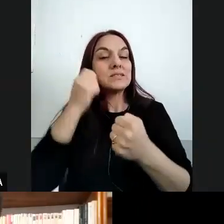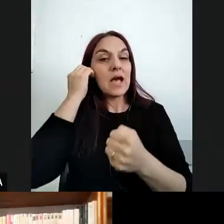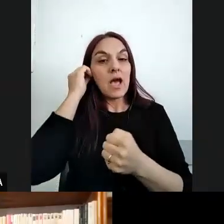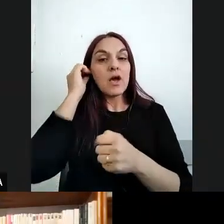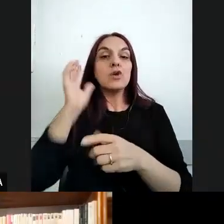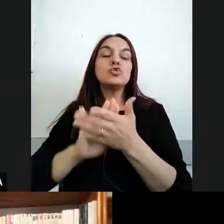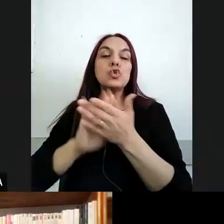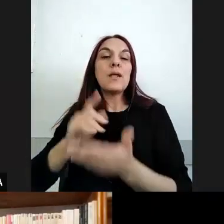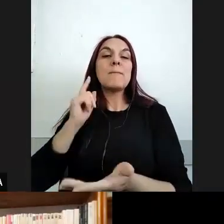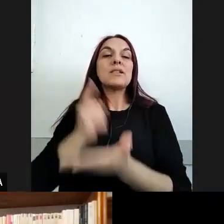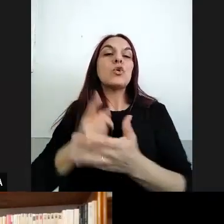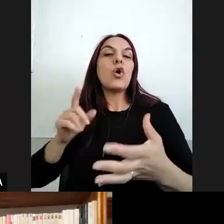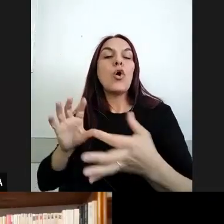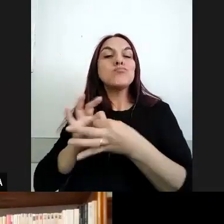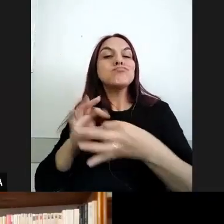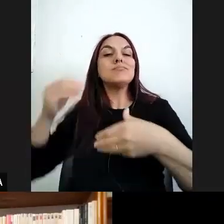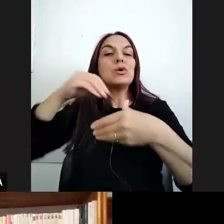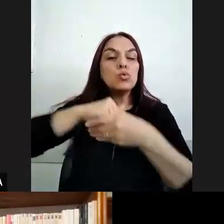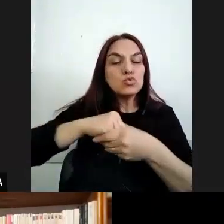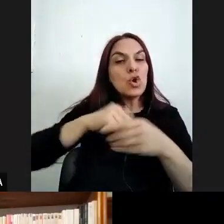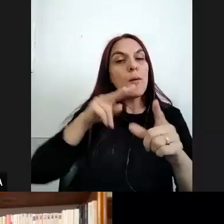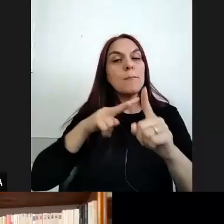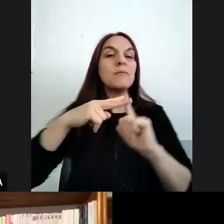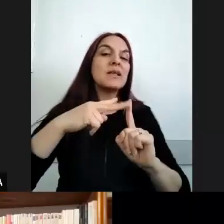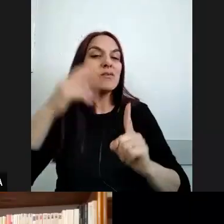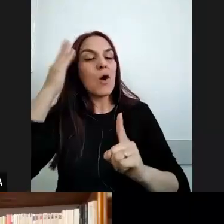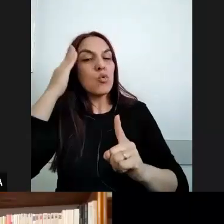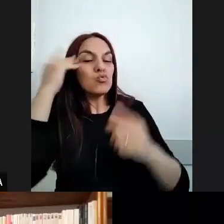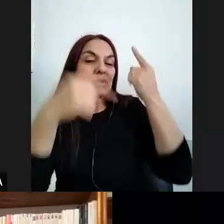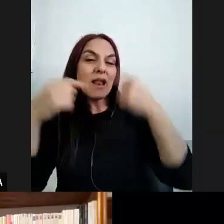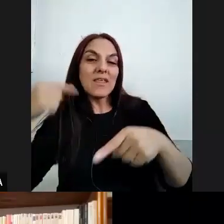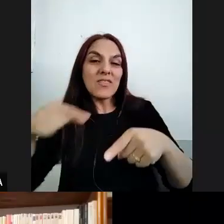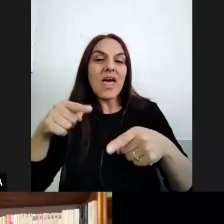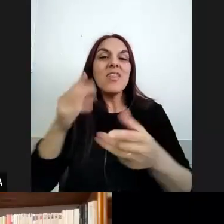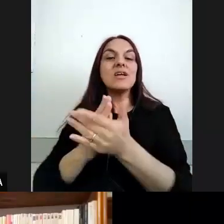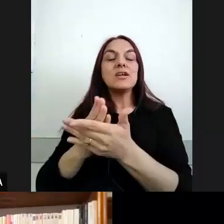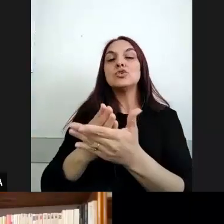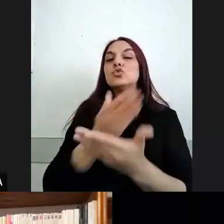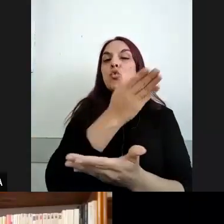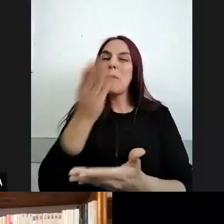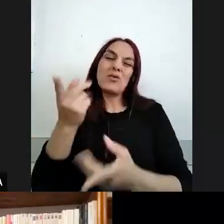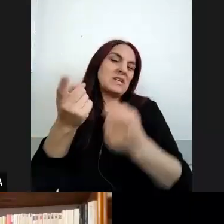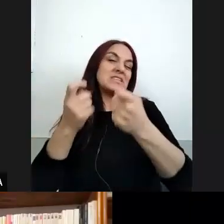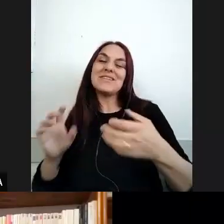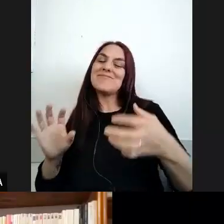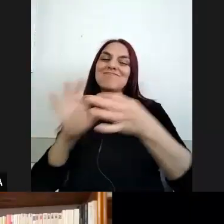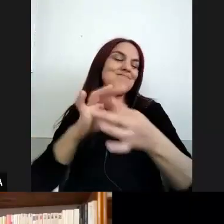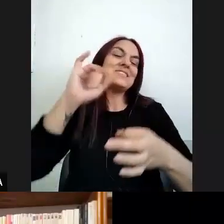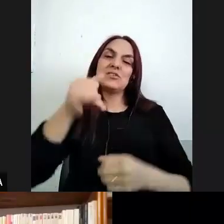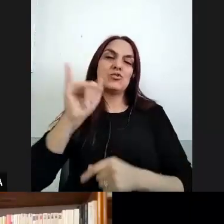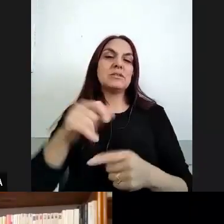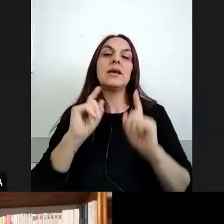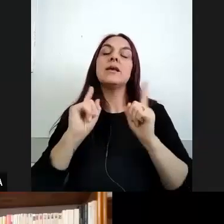inclusión la perspectiva de la interculturalidad y los derechos humanos que está ineludible en esta discusión por otro lado también